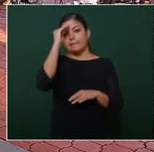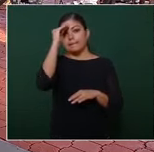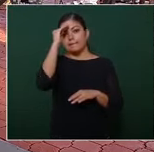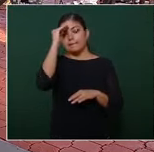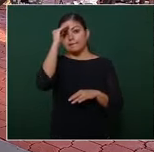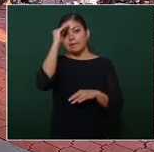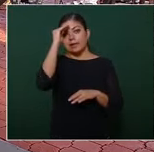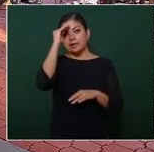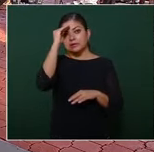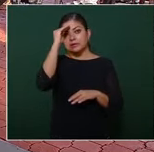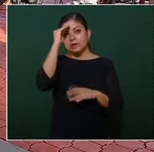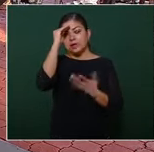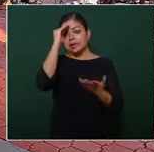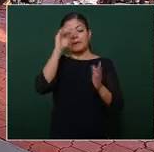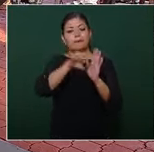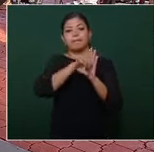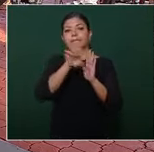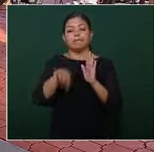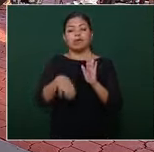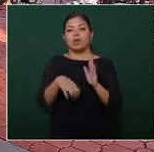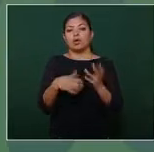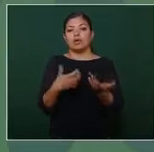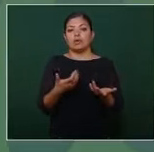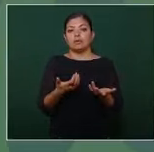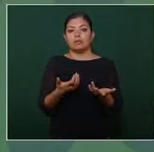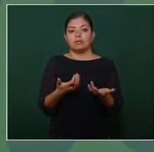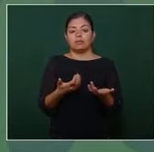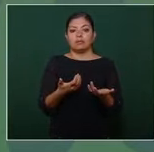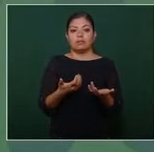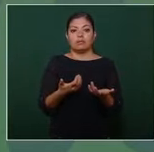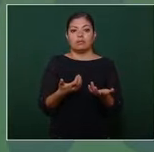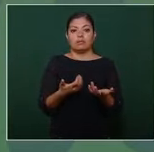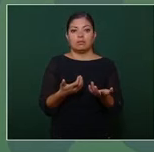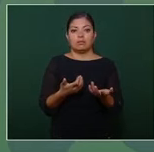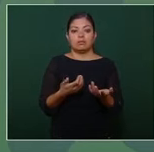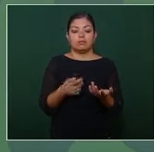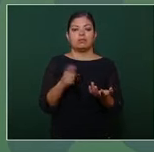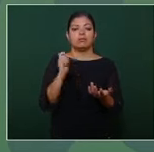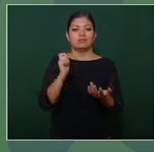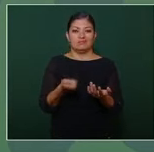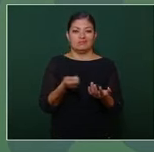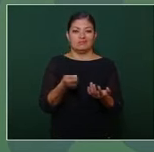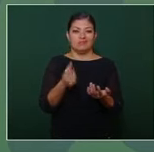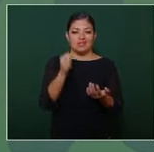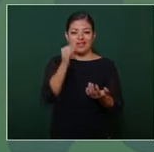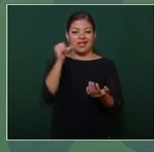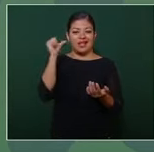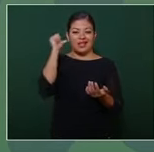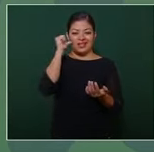que por ejemplo la delincuencia como ayer